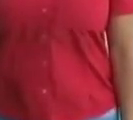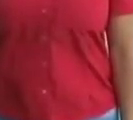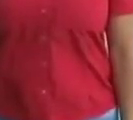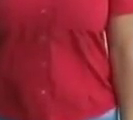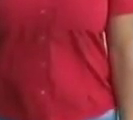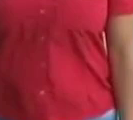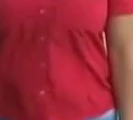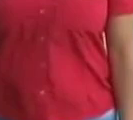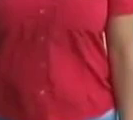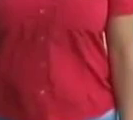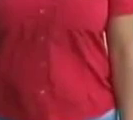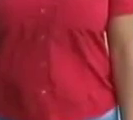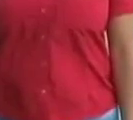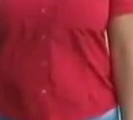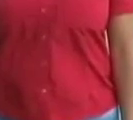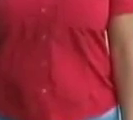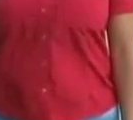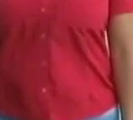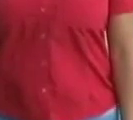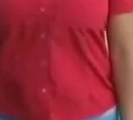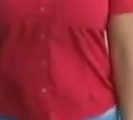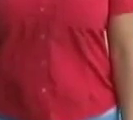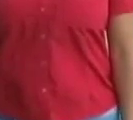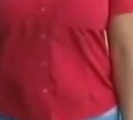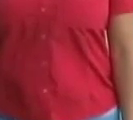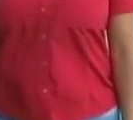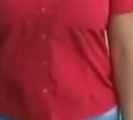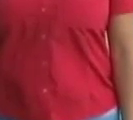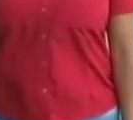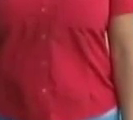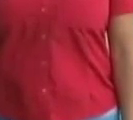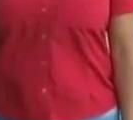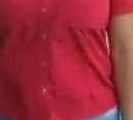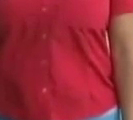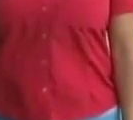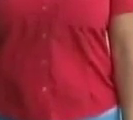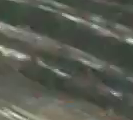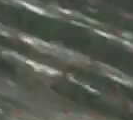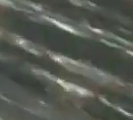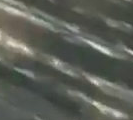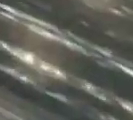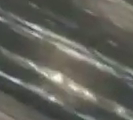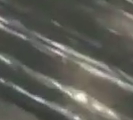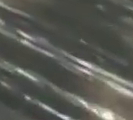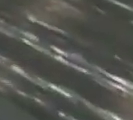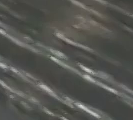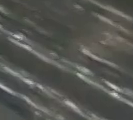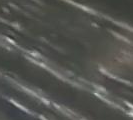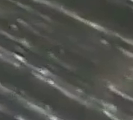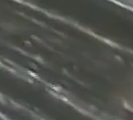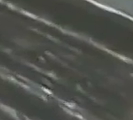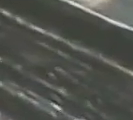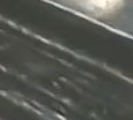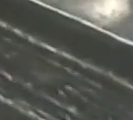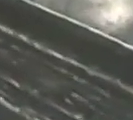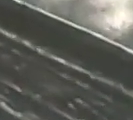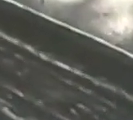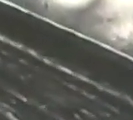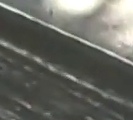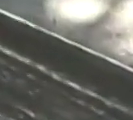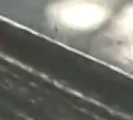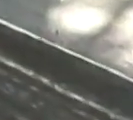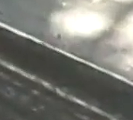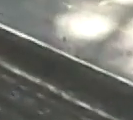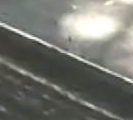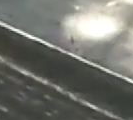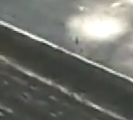nacional encomendado en el marco de la misión Venezuela Bella estamos en este momento dando inicio